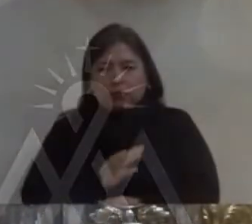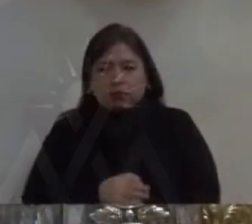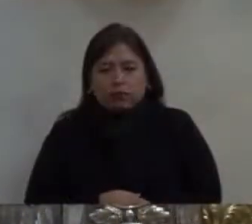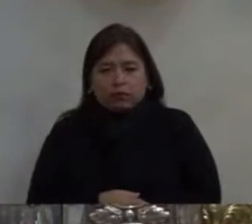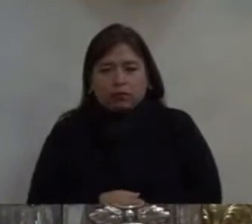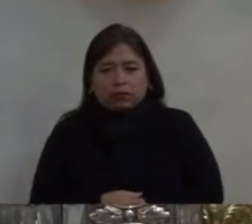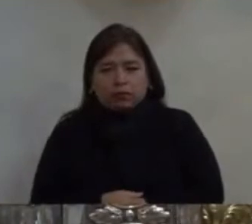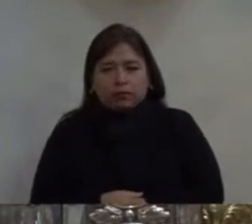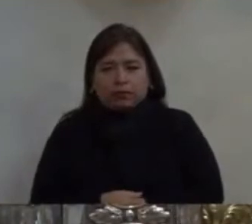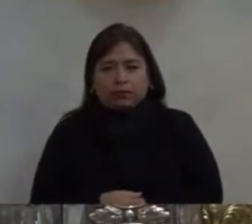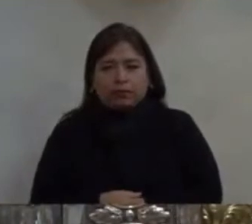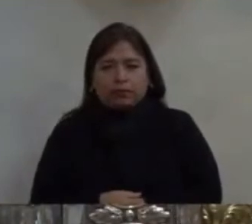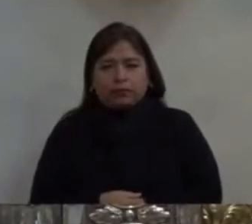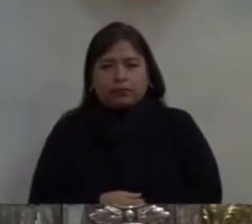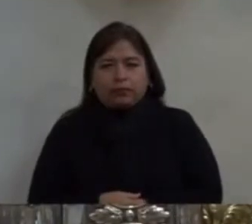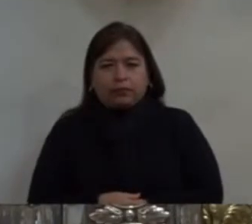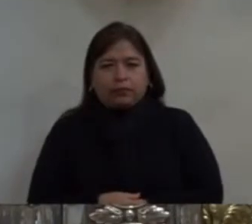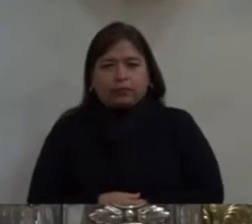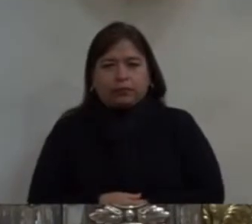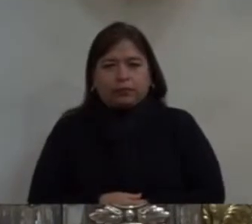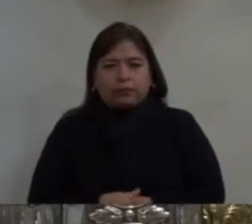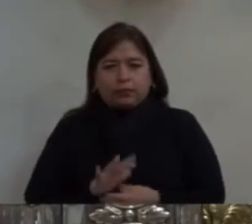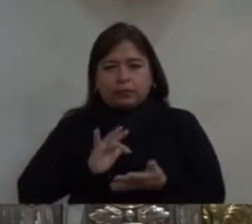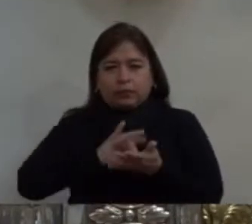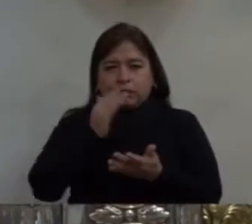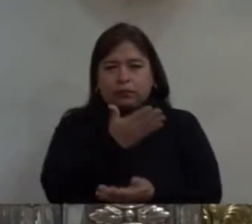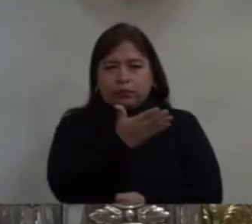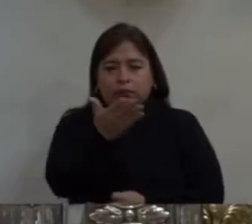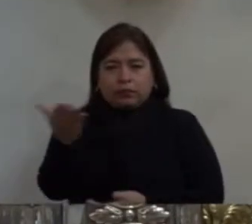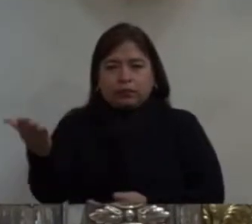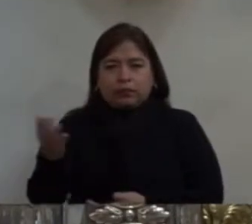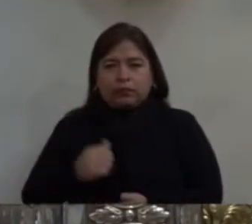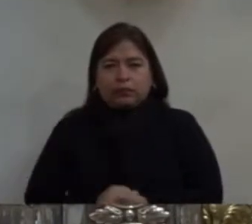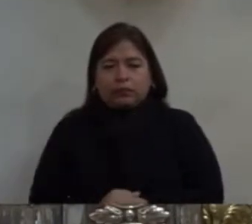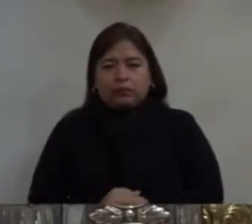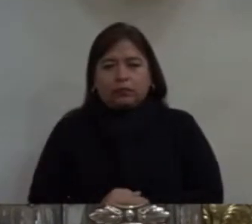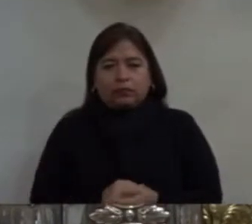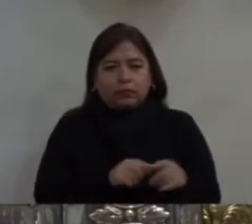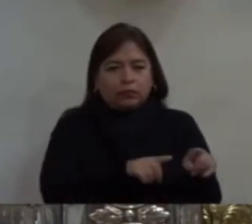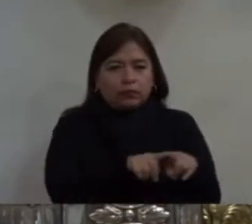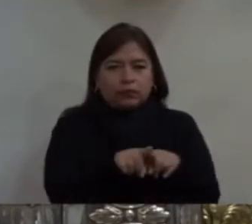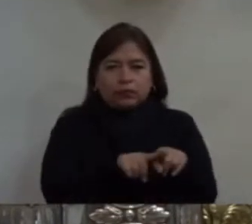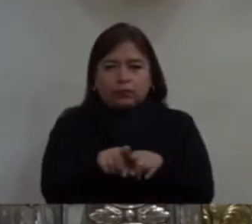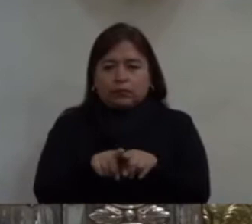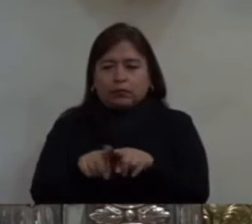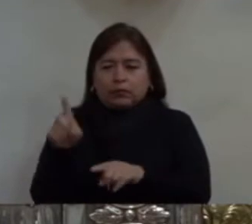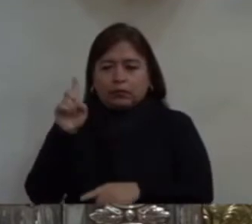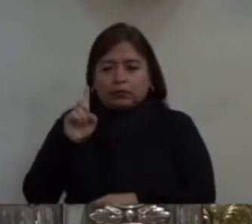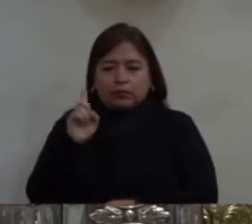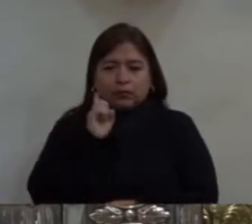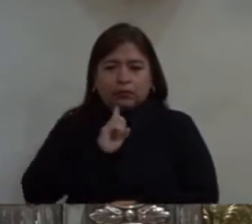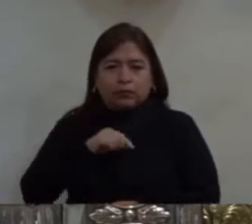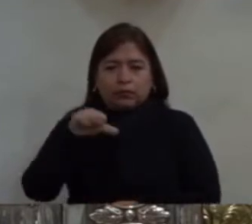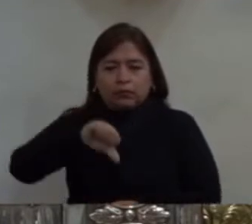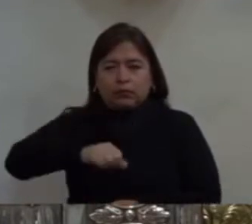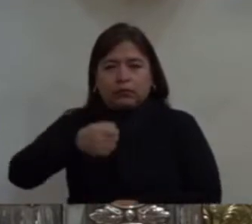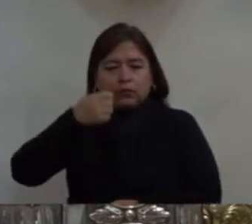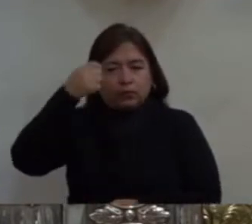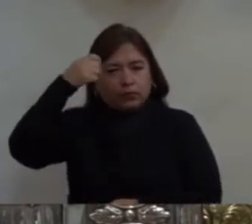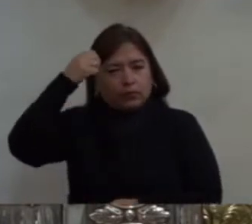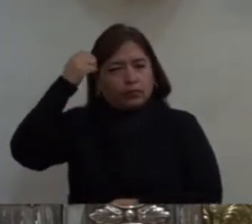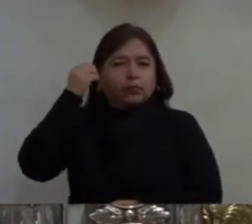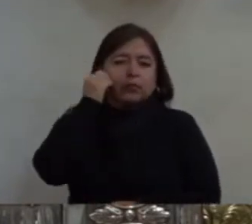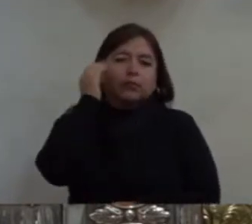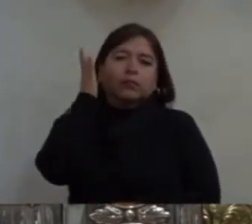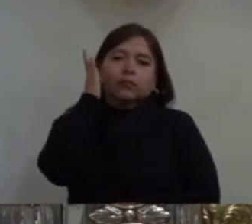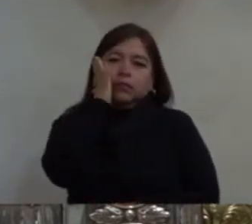Agradezco a ustedes, hermanos y hermanas, que hoy se confirman. Es una